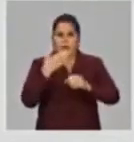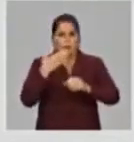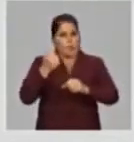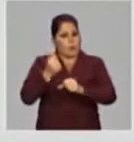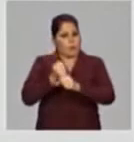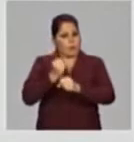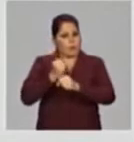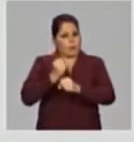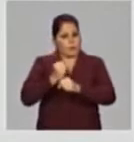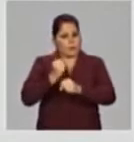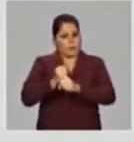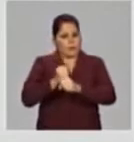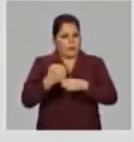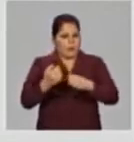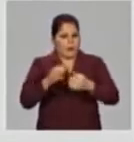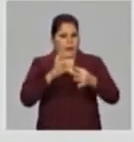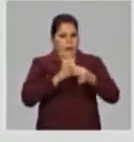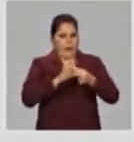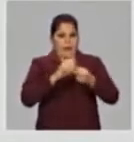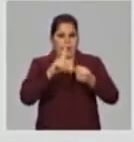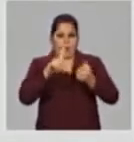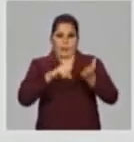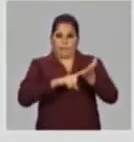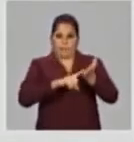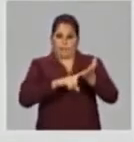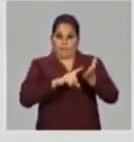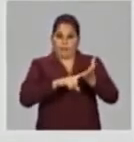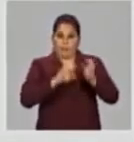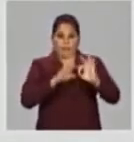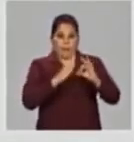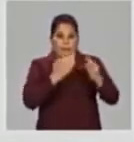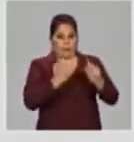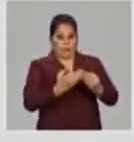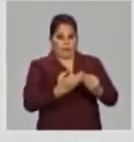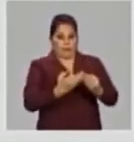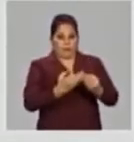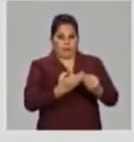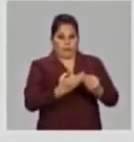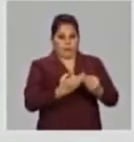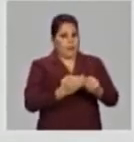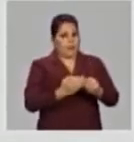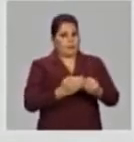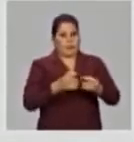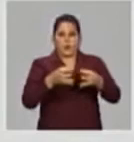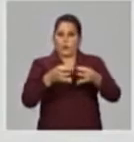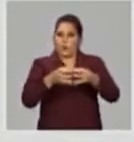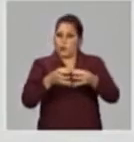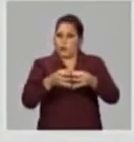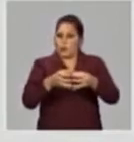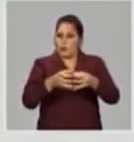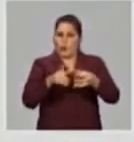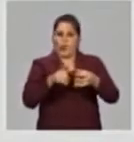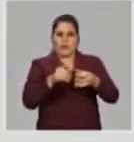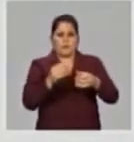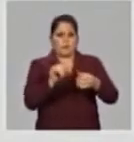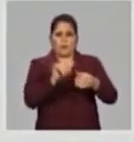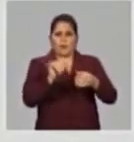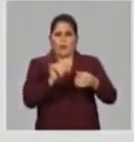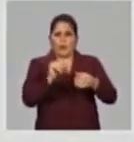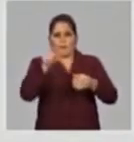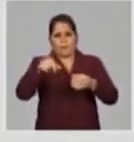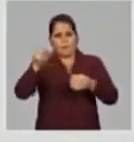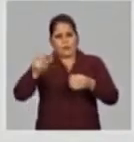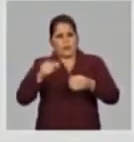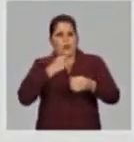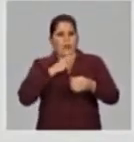en el uso del GLP en las familias. Ante las personas que tenían un ciclo, casi